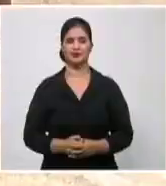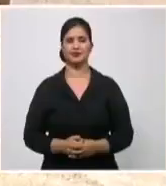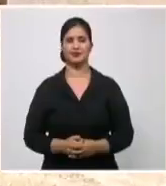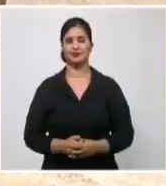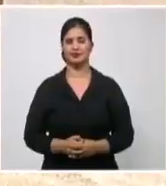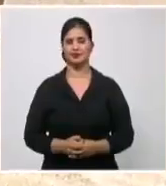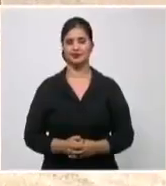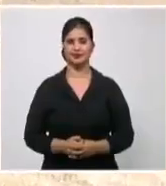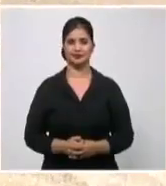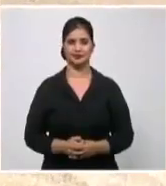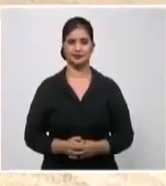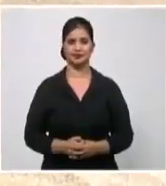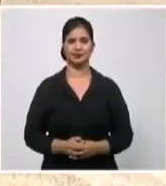la Televisión Cubana.